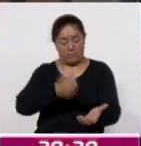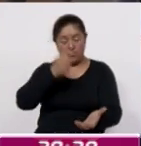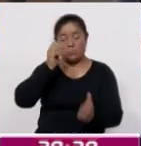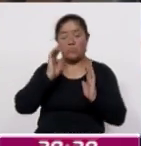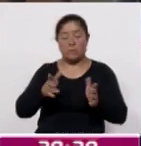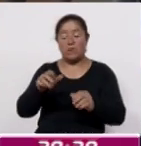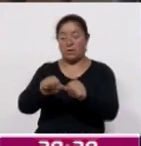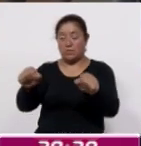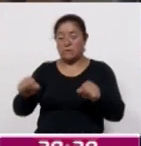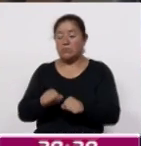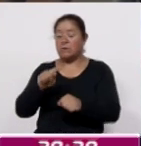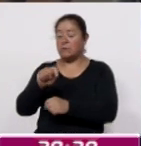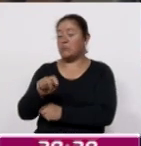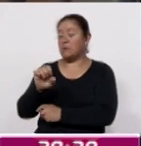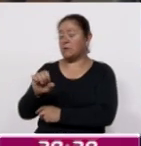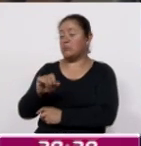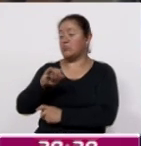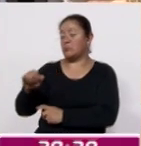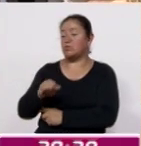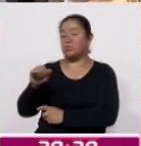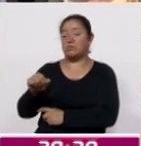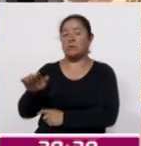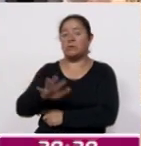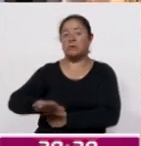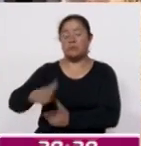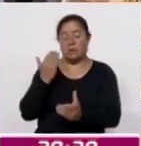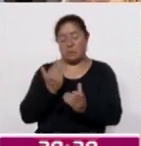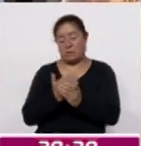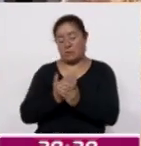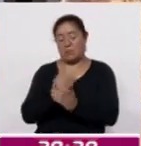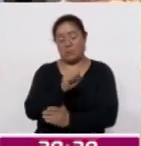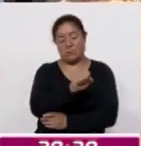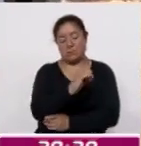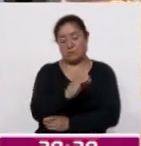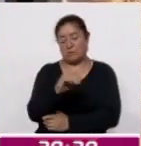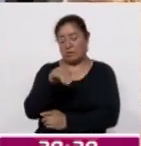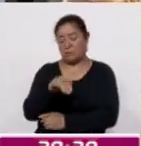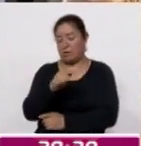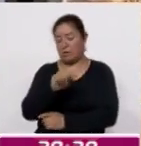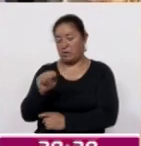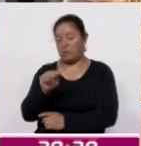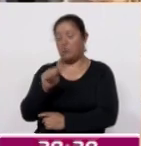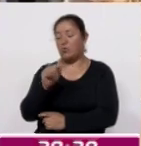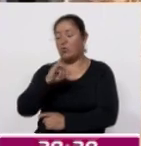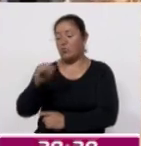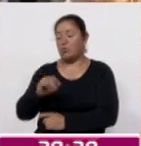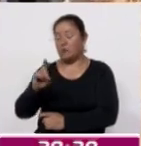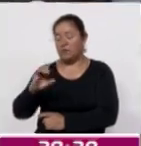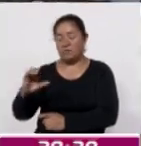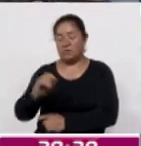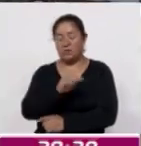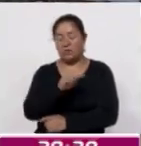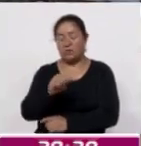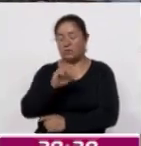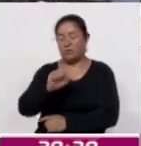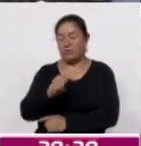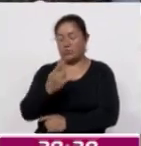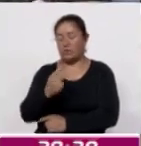Sala Regional del Tribunal Electoral Judicial de los expedientes SCM-JDC-2142